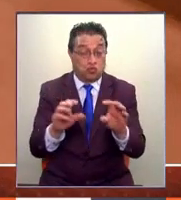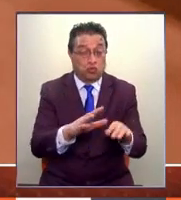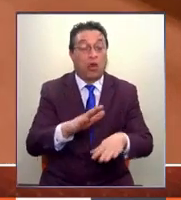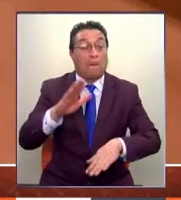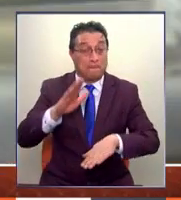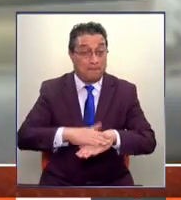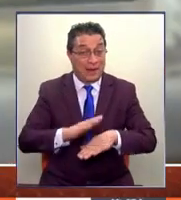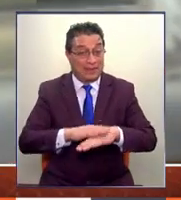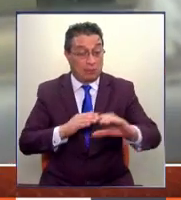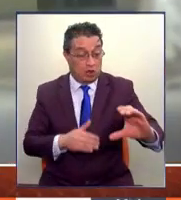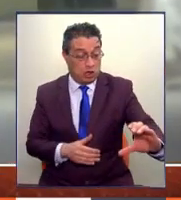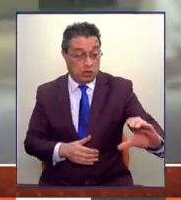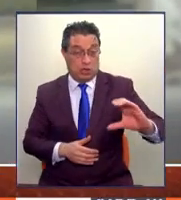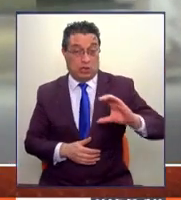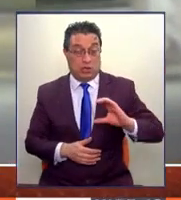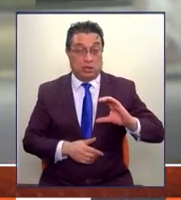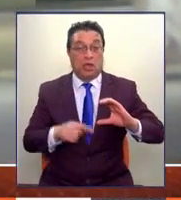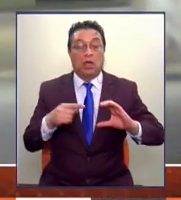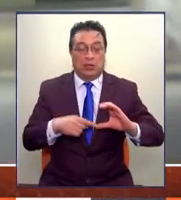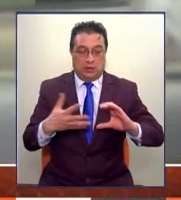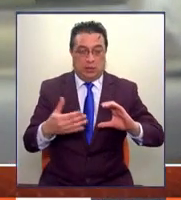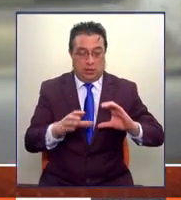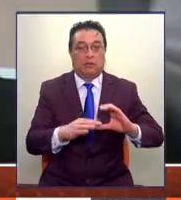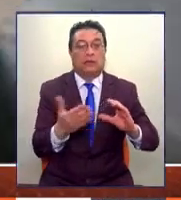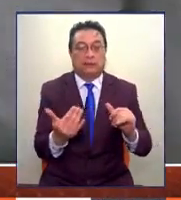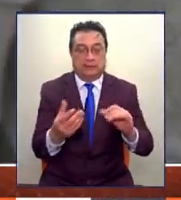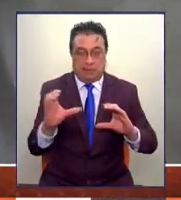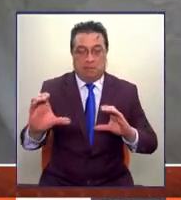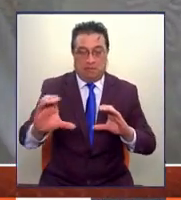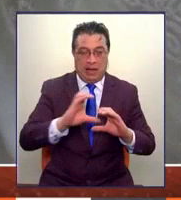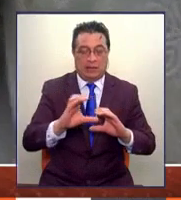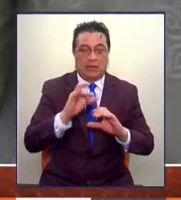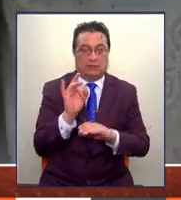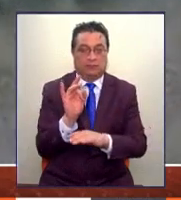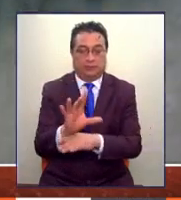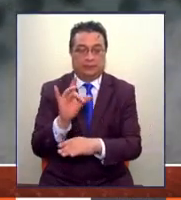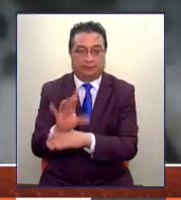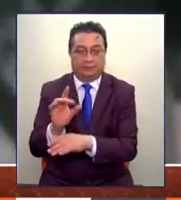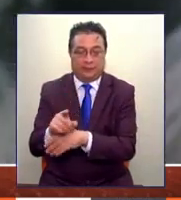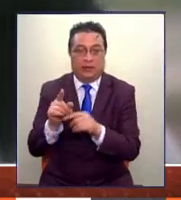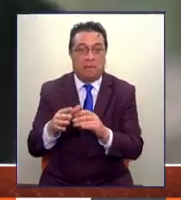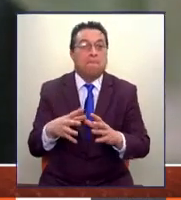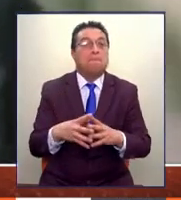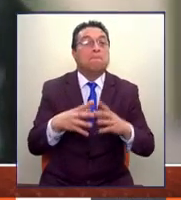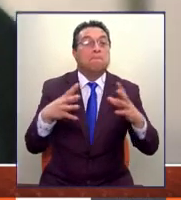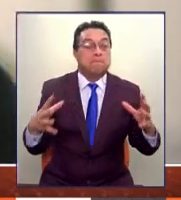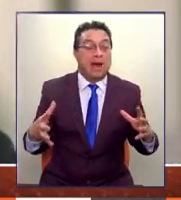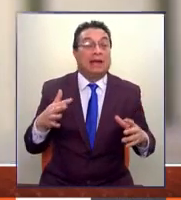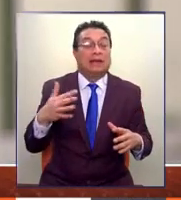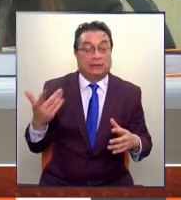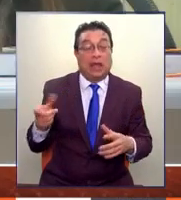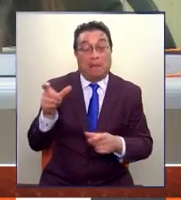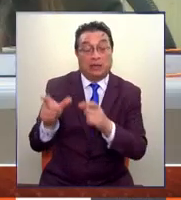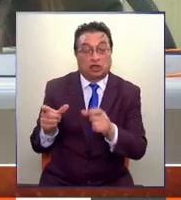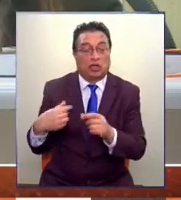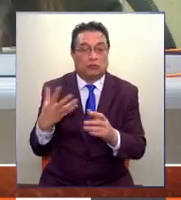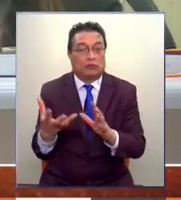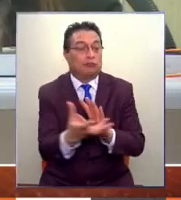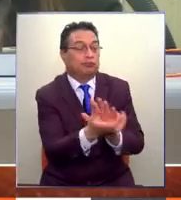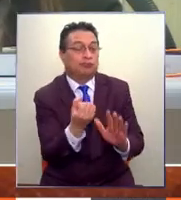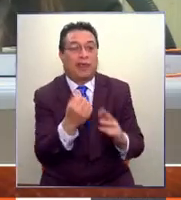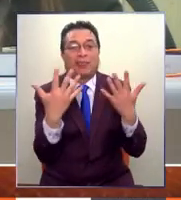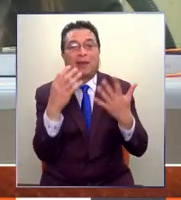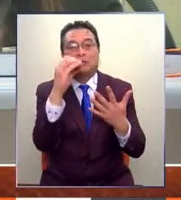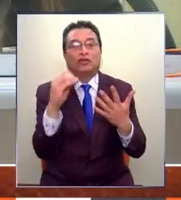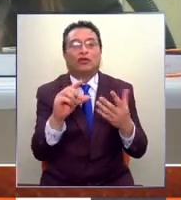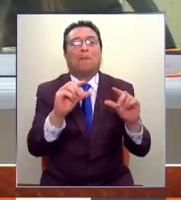solidario importa recursos o volumen o transferencias de recursos mayores que las que esas personas podrían obtener con un retiro del